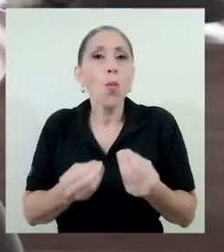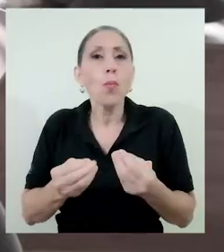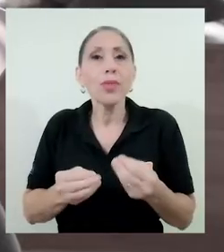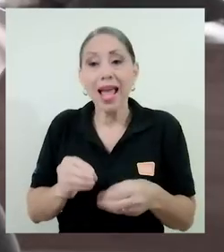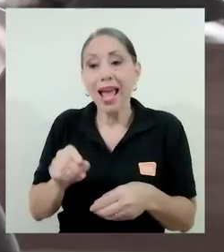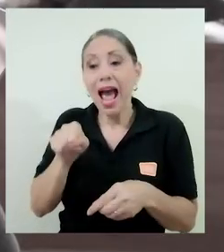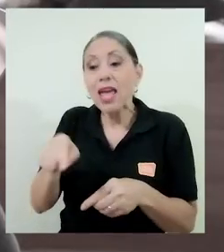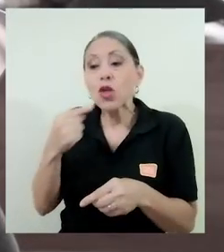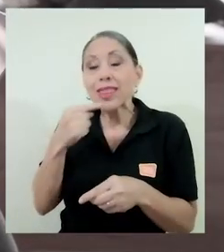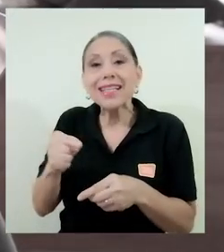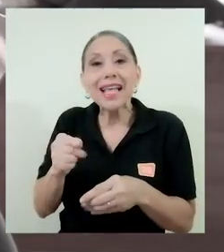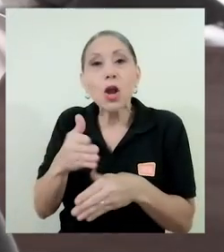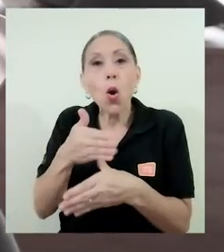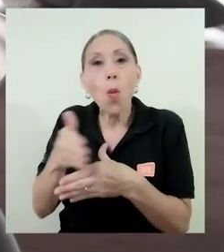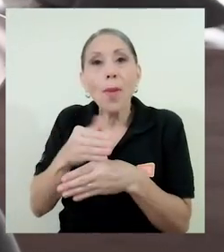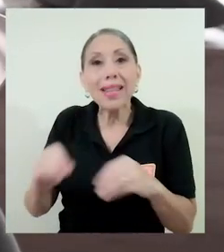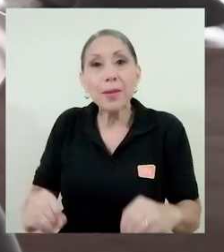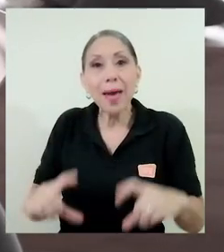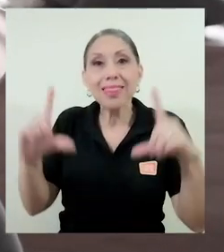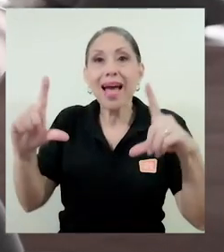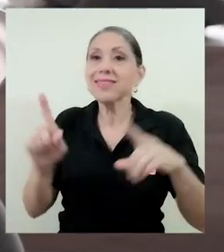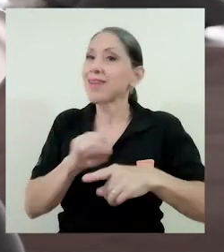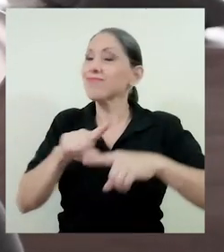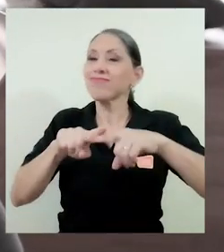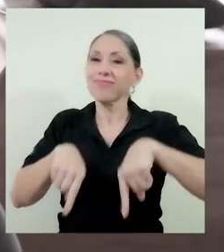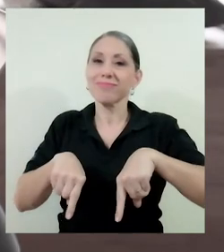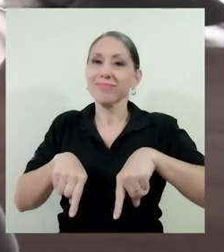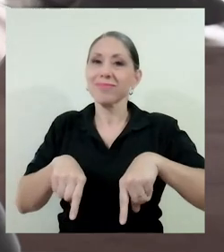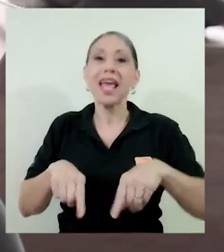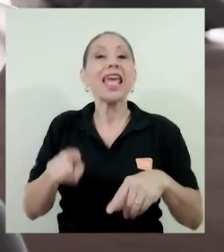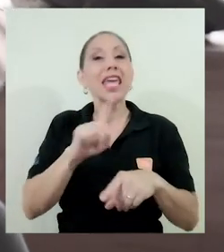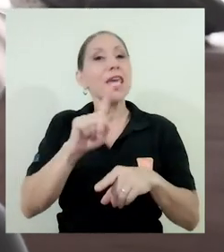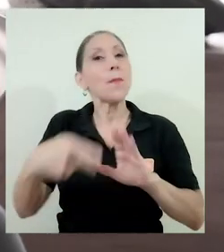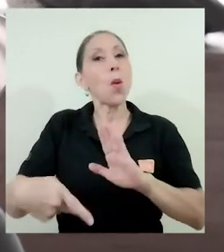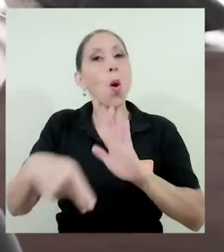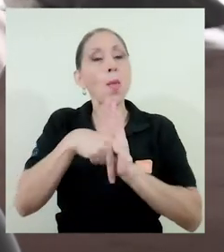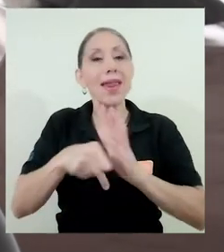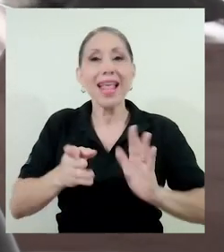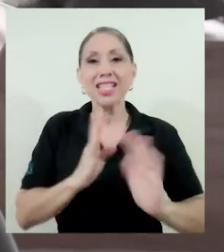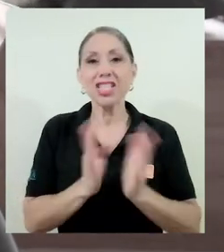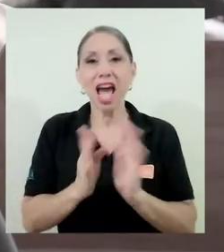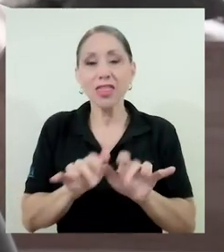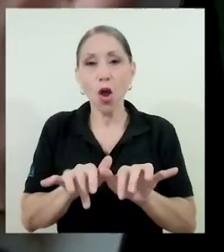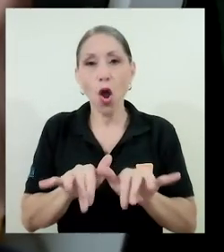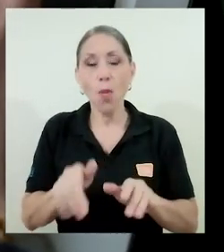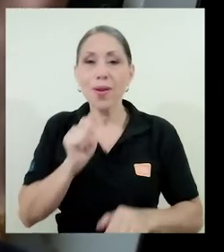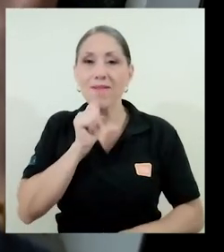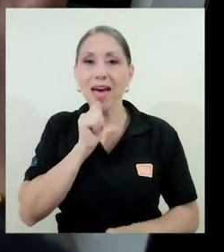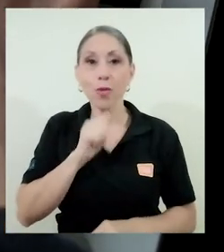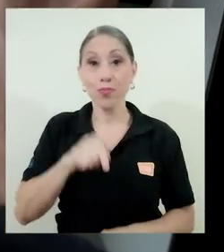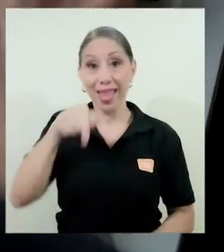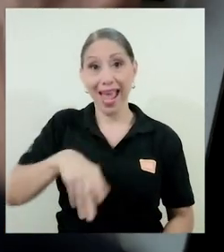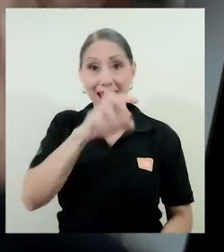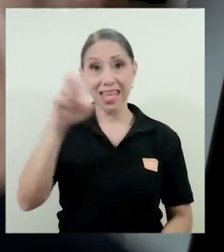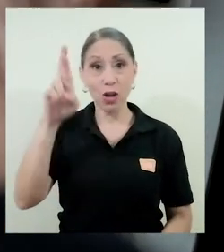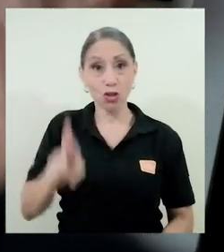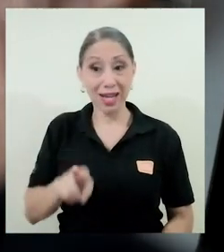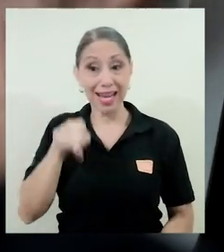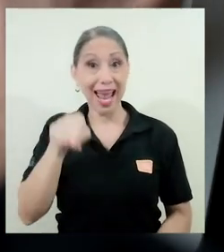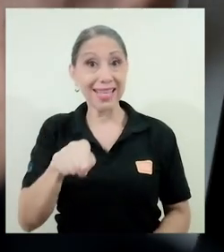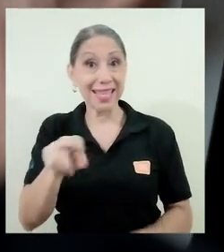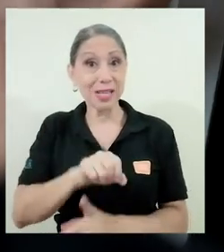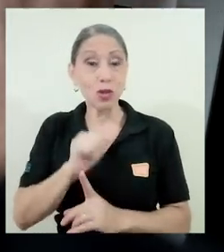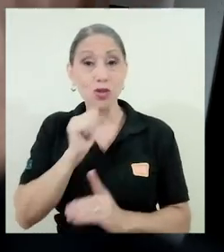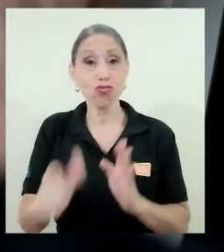inhabilitar la función de compartir pantalla e impedir el chat privado. En Costa Rica, este